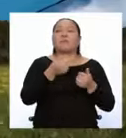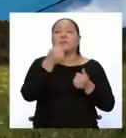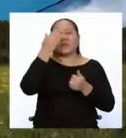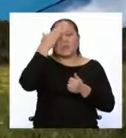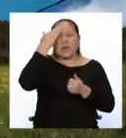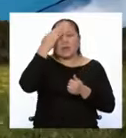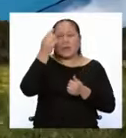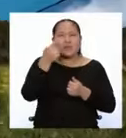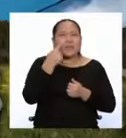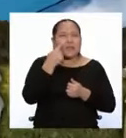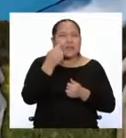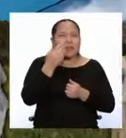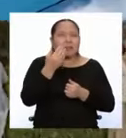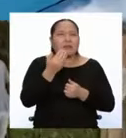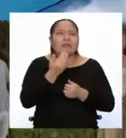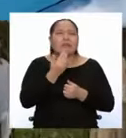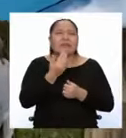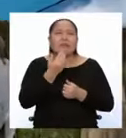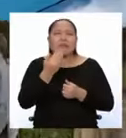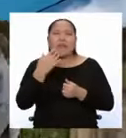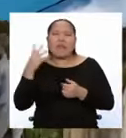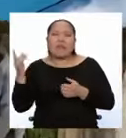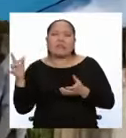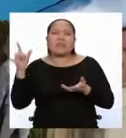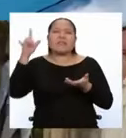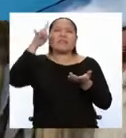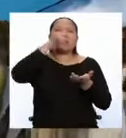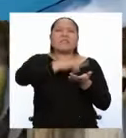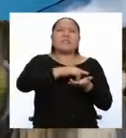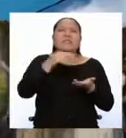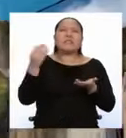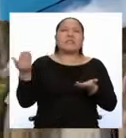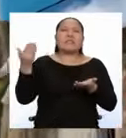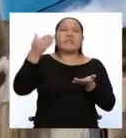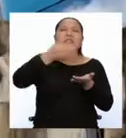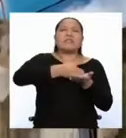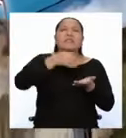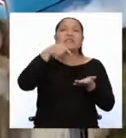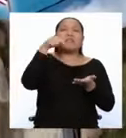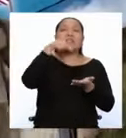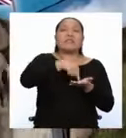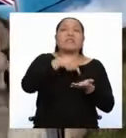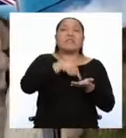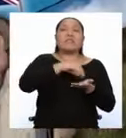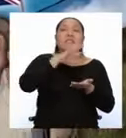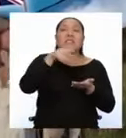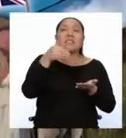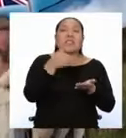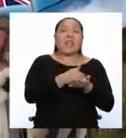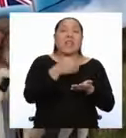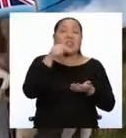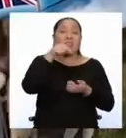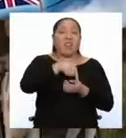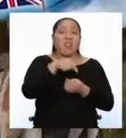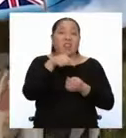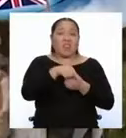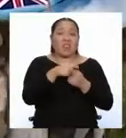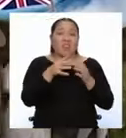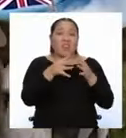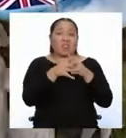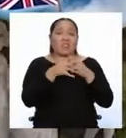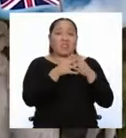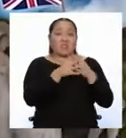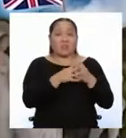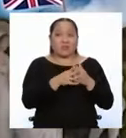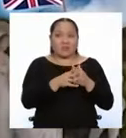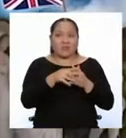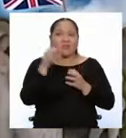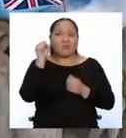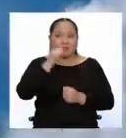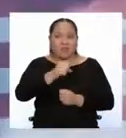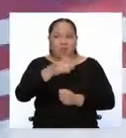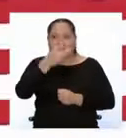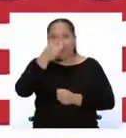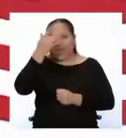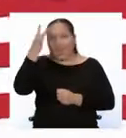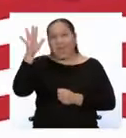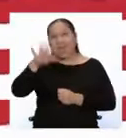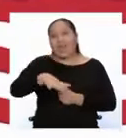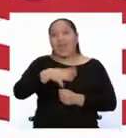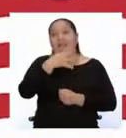Unidos? Mira estos colonos. Esa bandera ya la debes de haber visto antes. Sí, son ingleses.